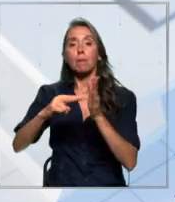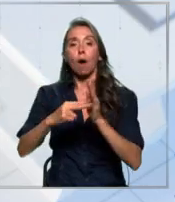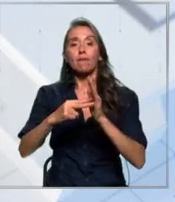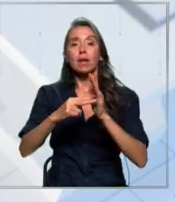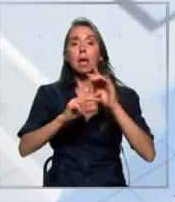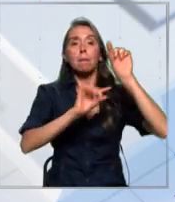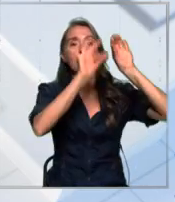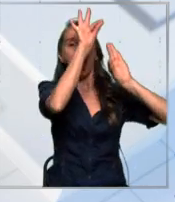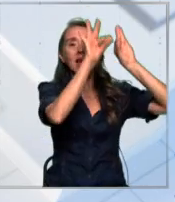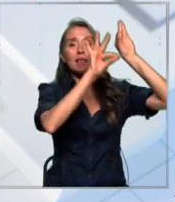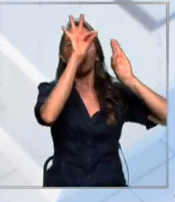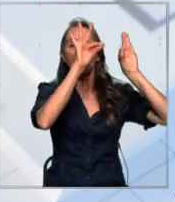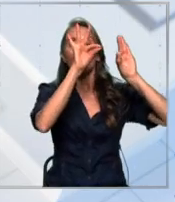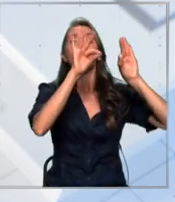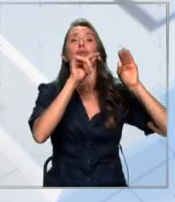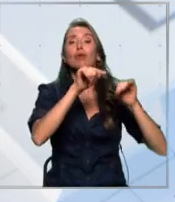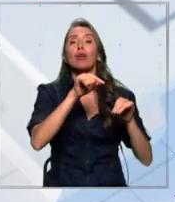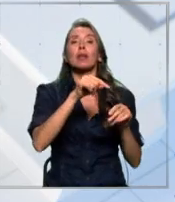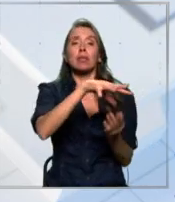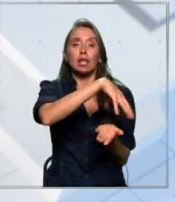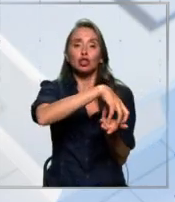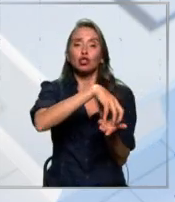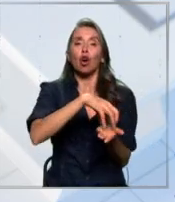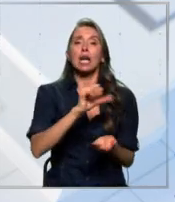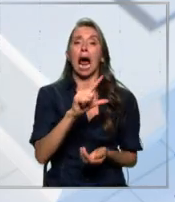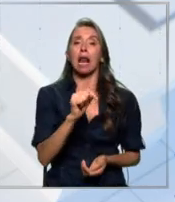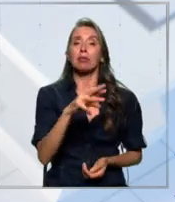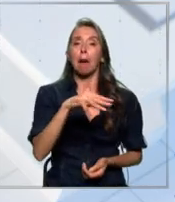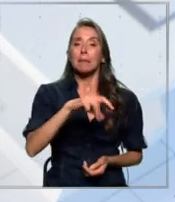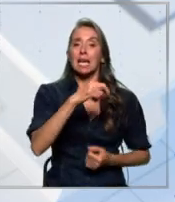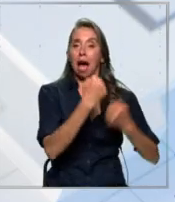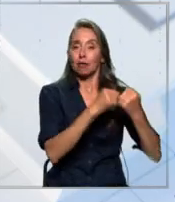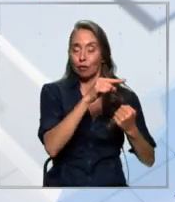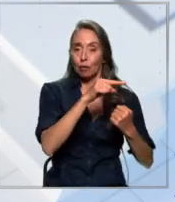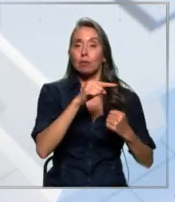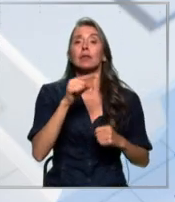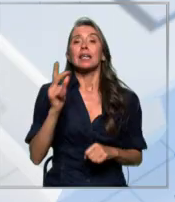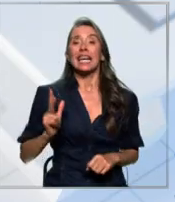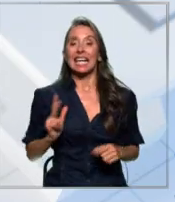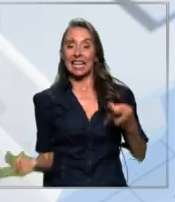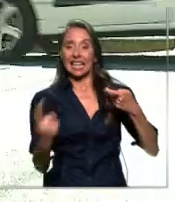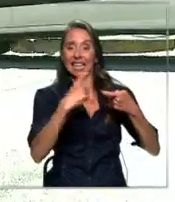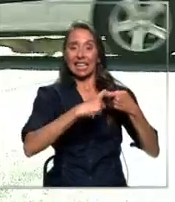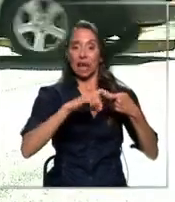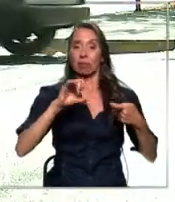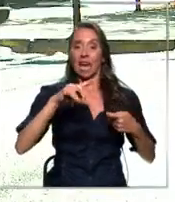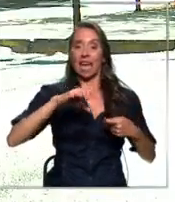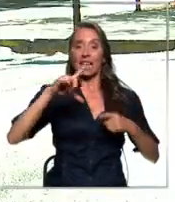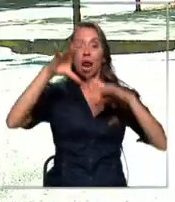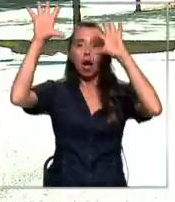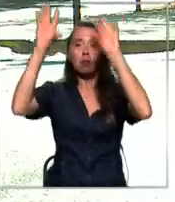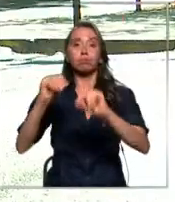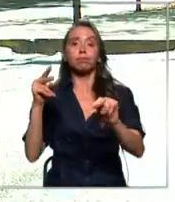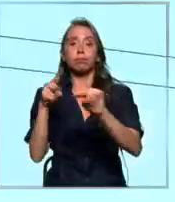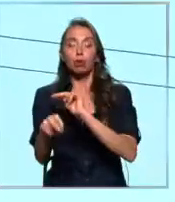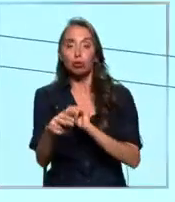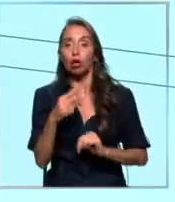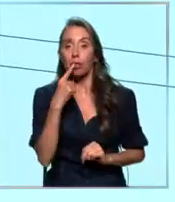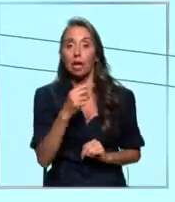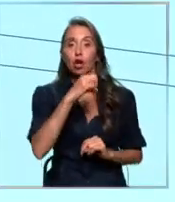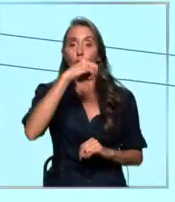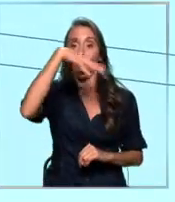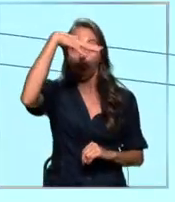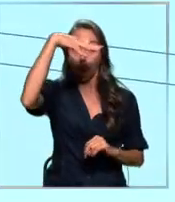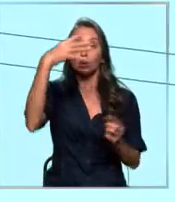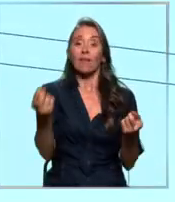interruptores de la subestación Altamirano. Afectando el suministro eléctrico de clientes de la distribuidora en él. Además, aseguraban que la luz